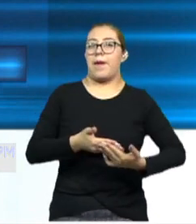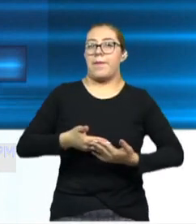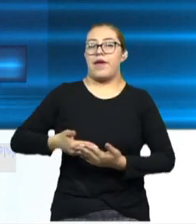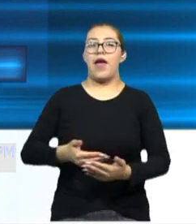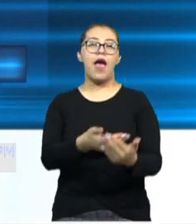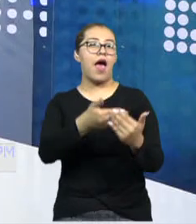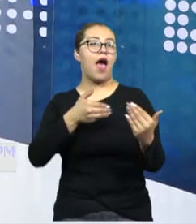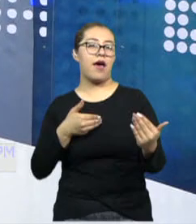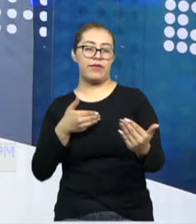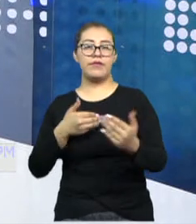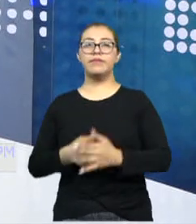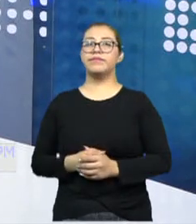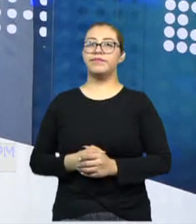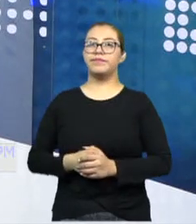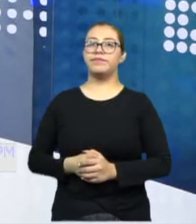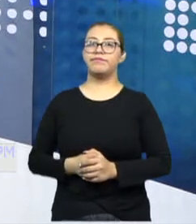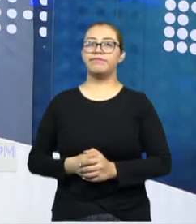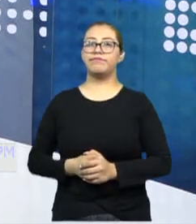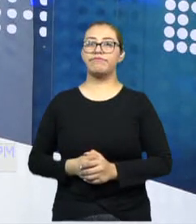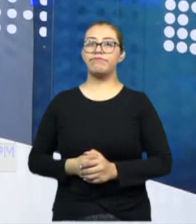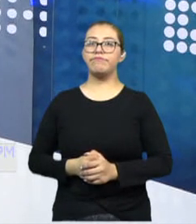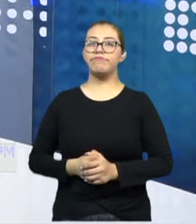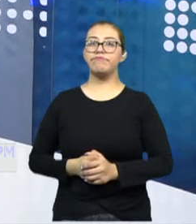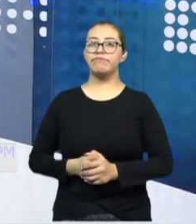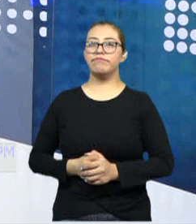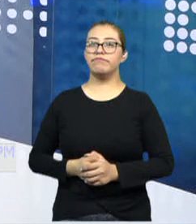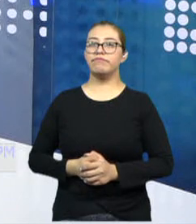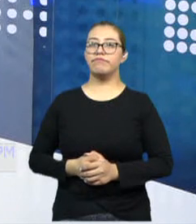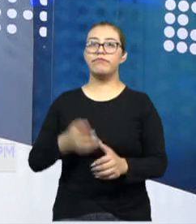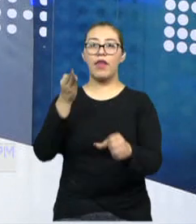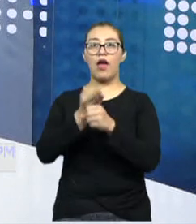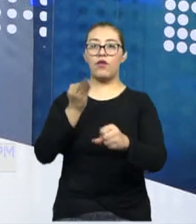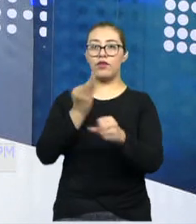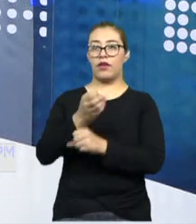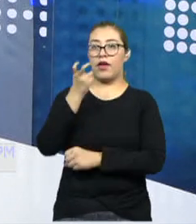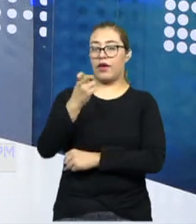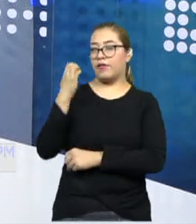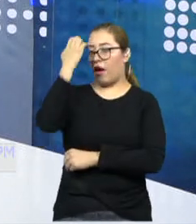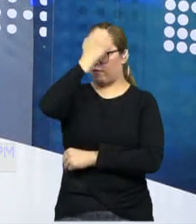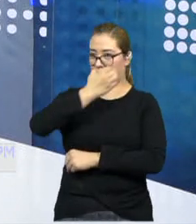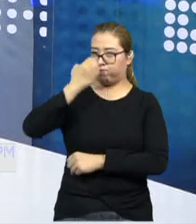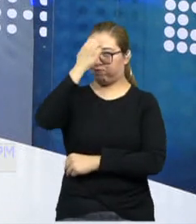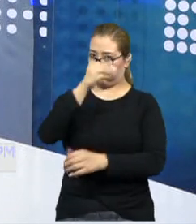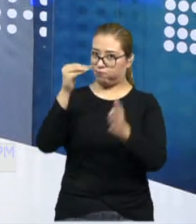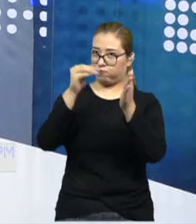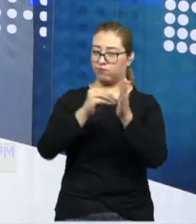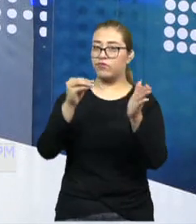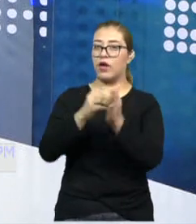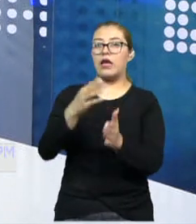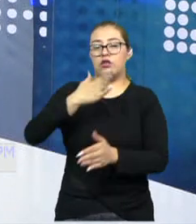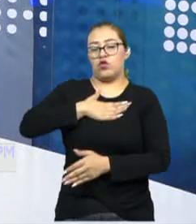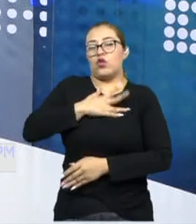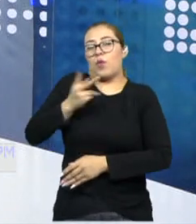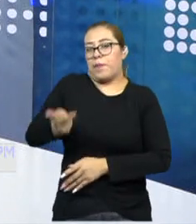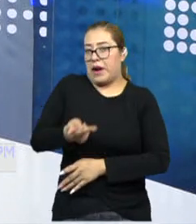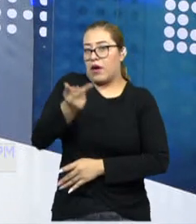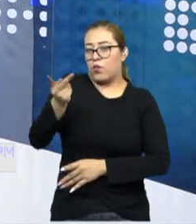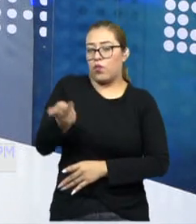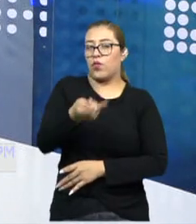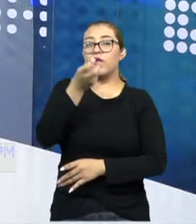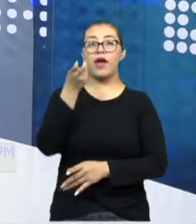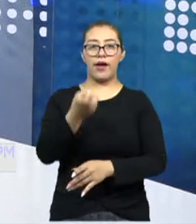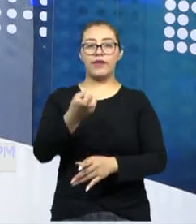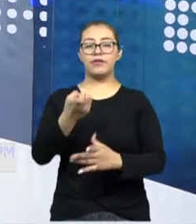Ahora, bueno, están en estos estudios y como lo dices, y por eso era mi pregunta, es